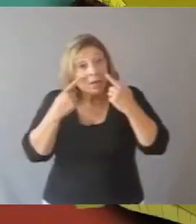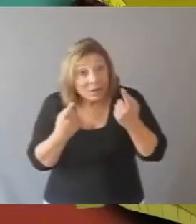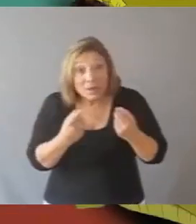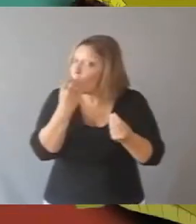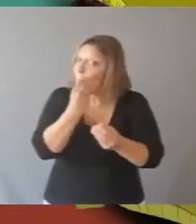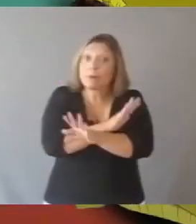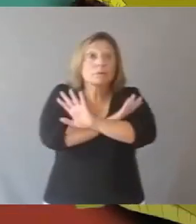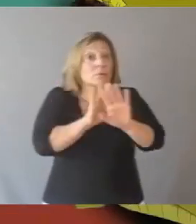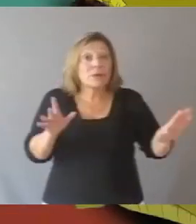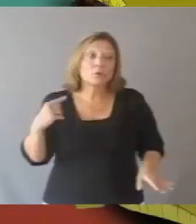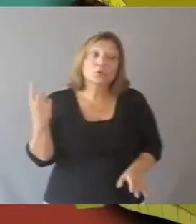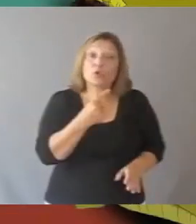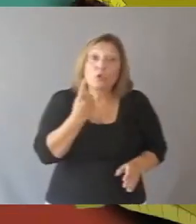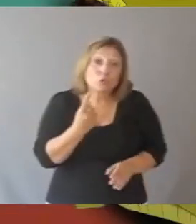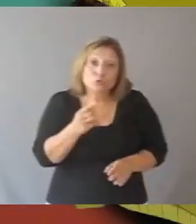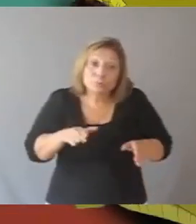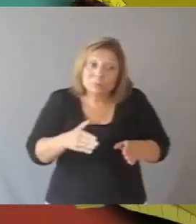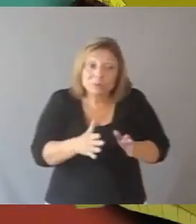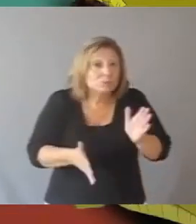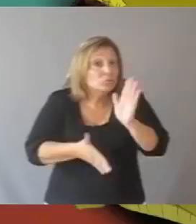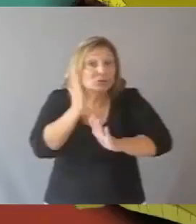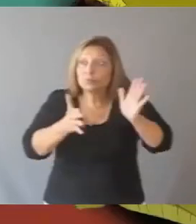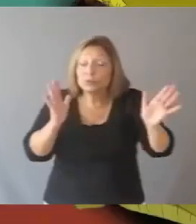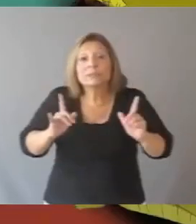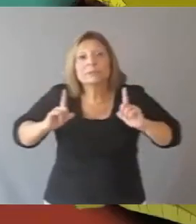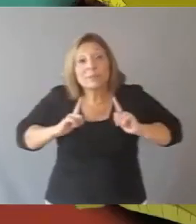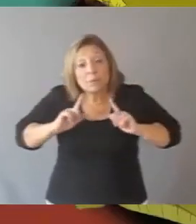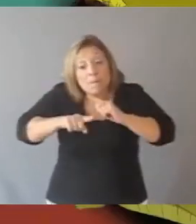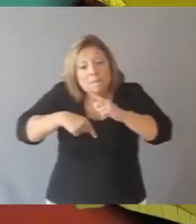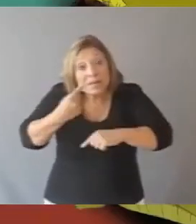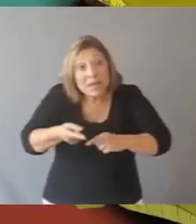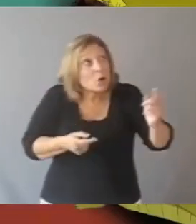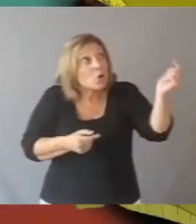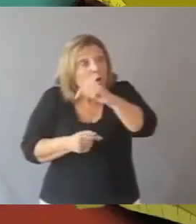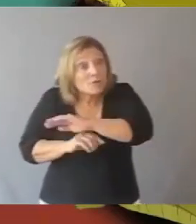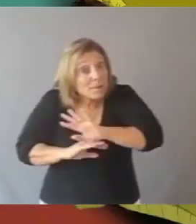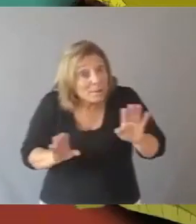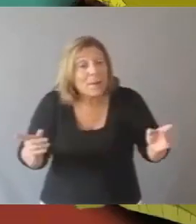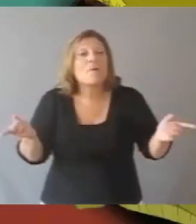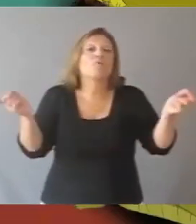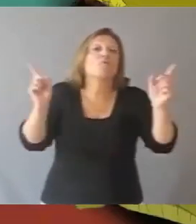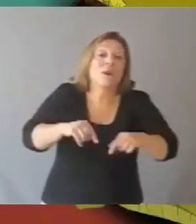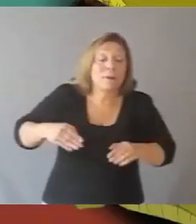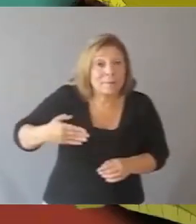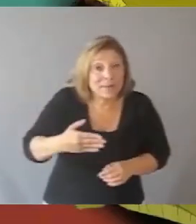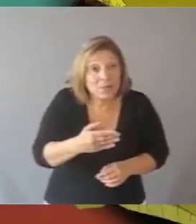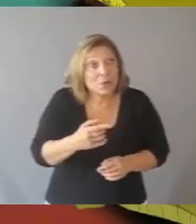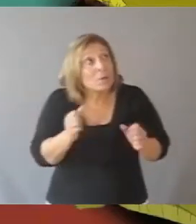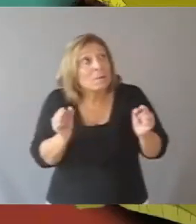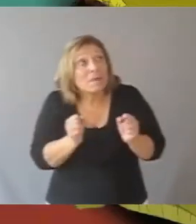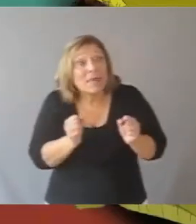no tenemos nada que comer. Todos los pescados se han ido. Esperemos hasta mañana. Puede ser que el vapor no vuelva más y los pescados